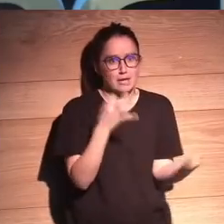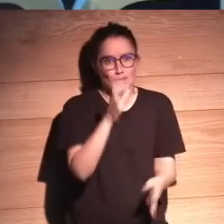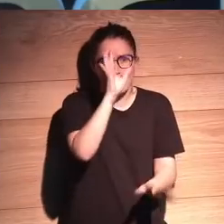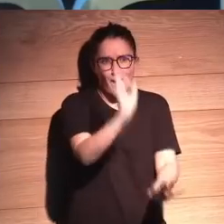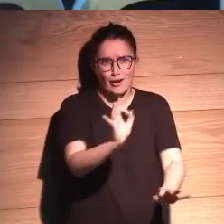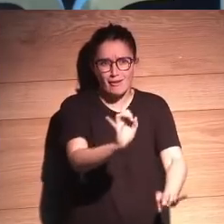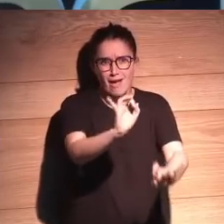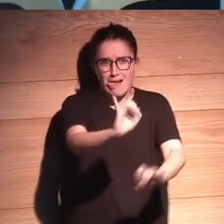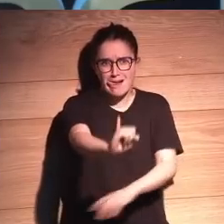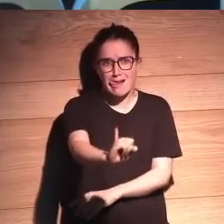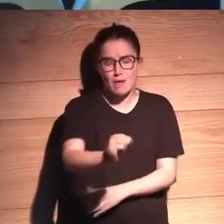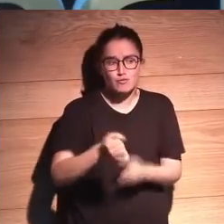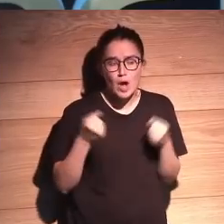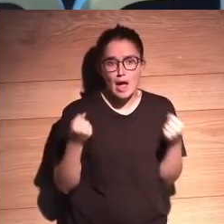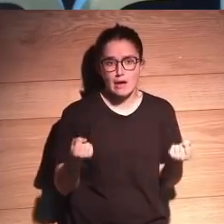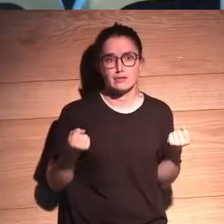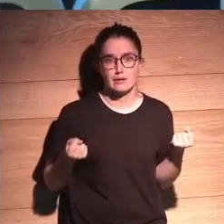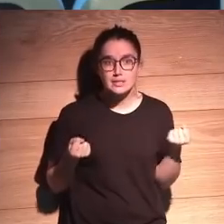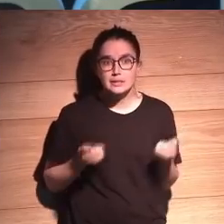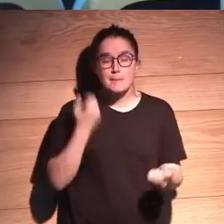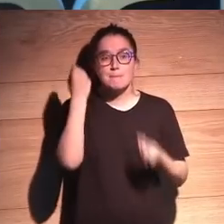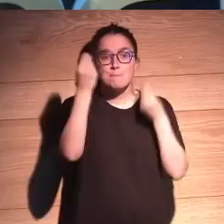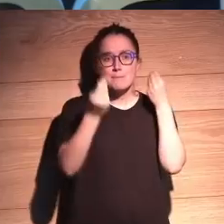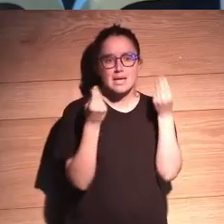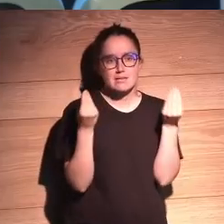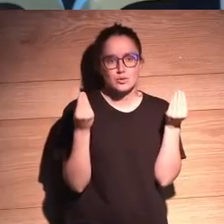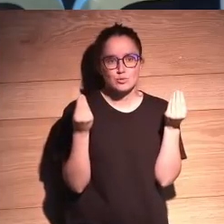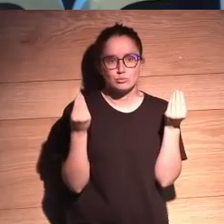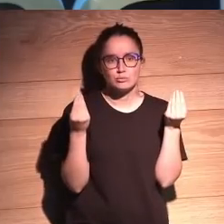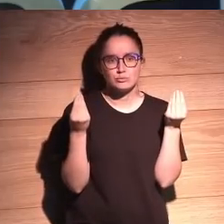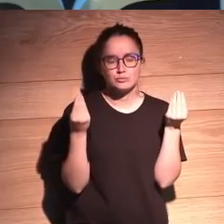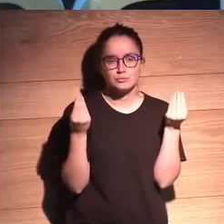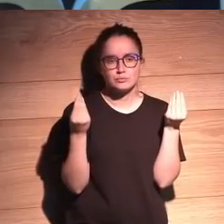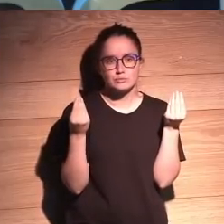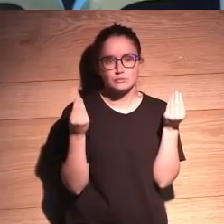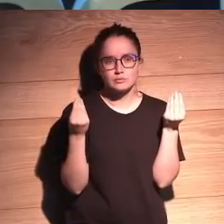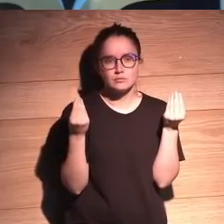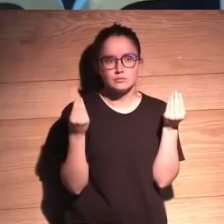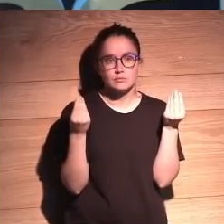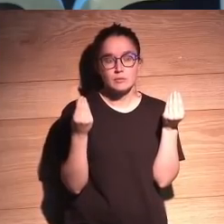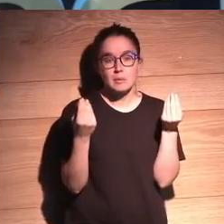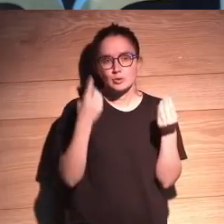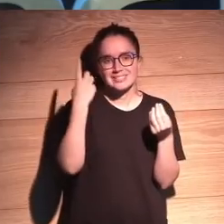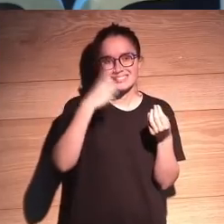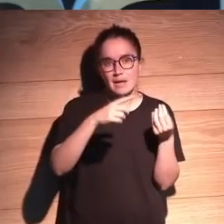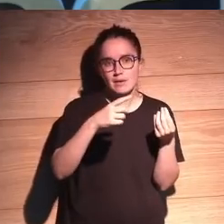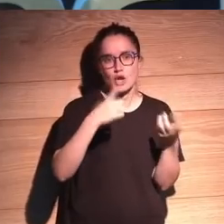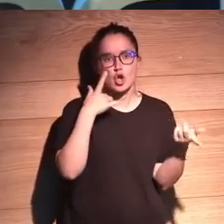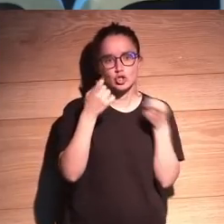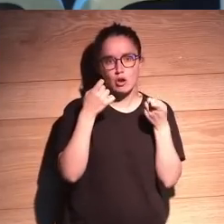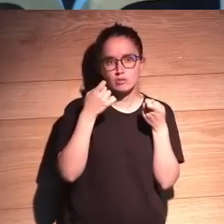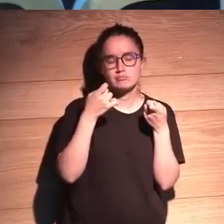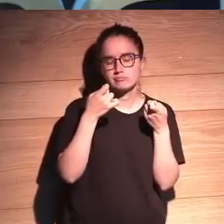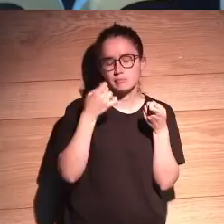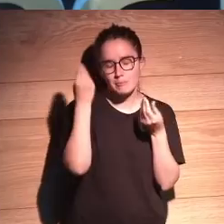Claro que los hay. Enormes. ¿Creo que los vamos a saber lidiar, a saber controlar